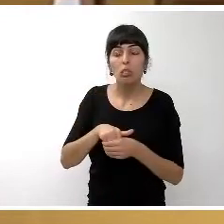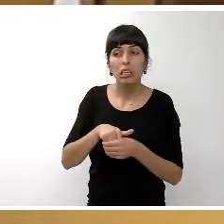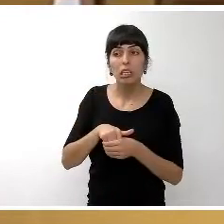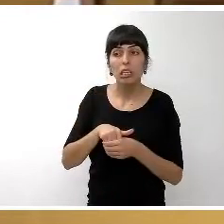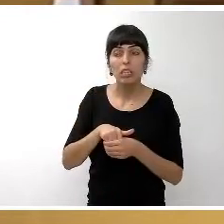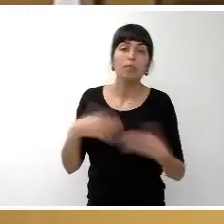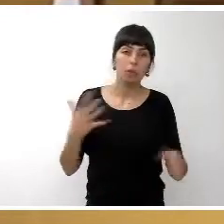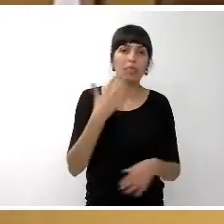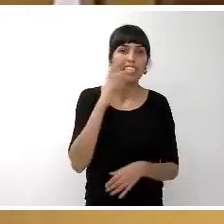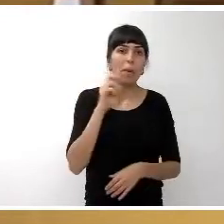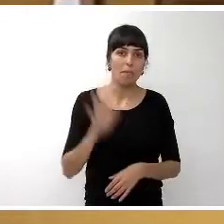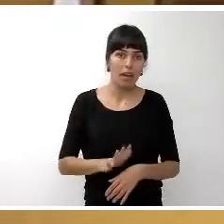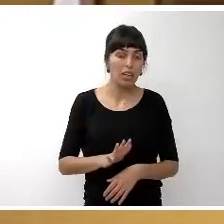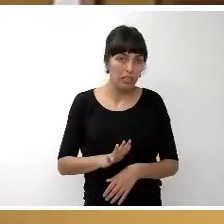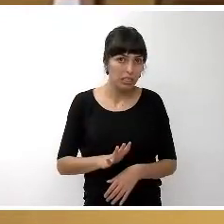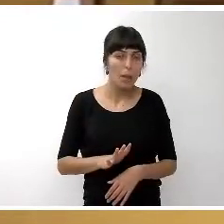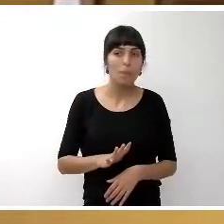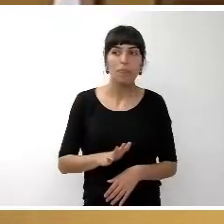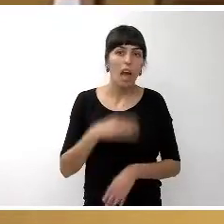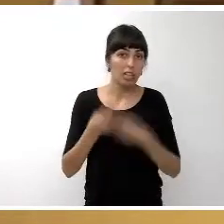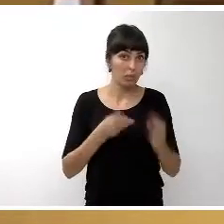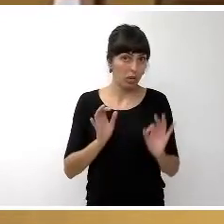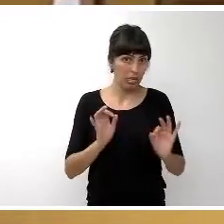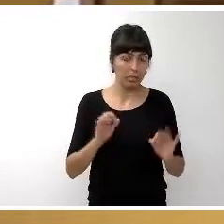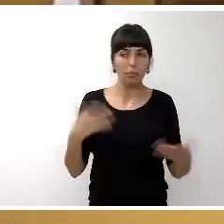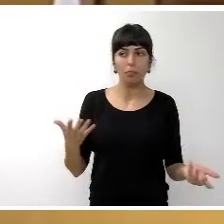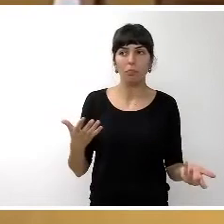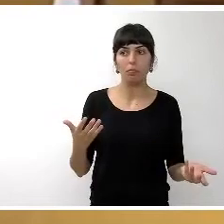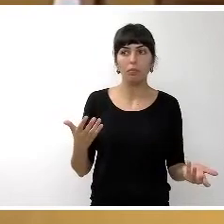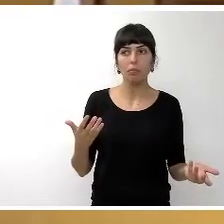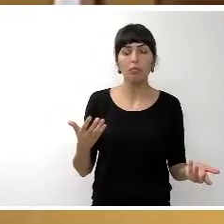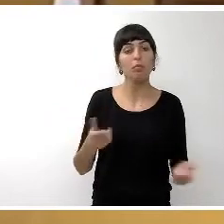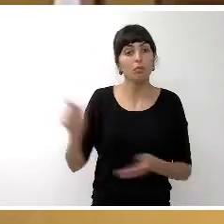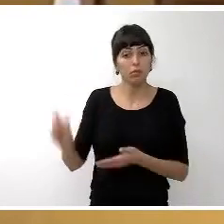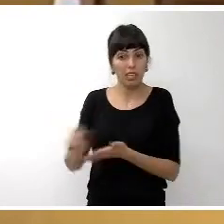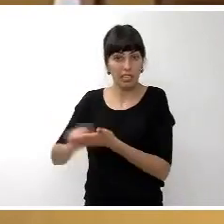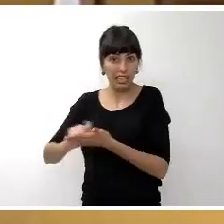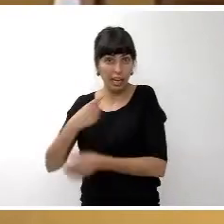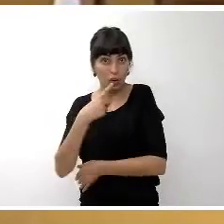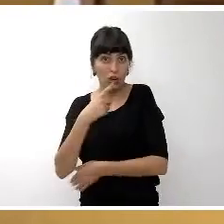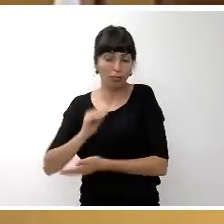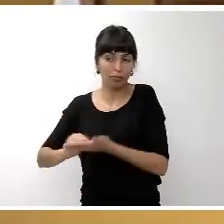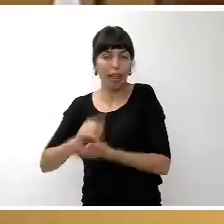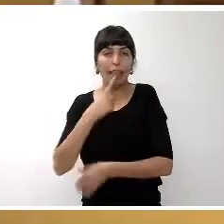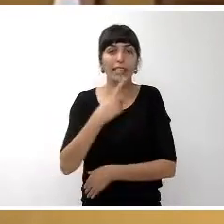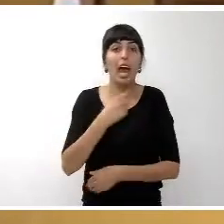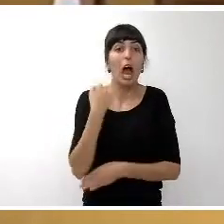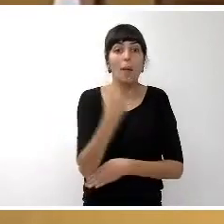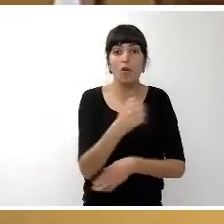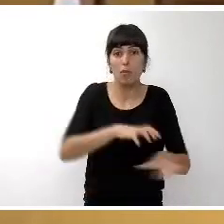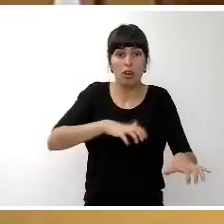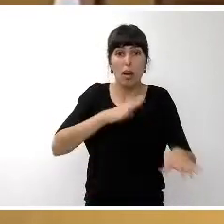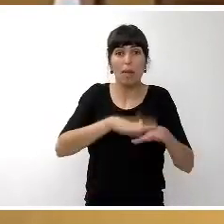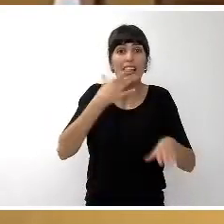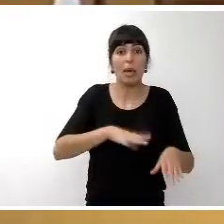Si les parece, lo hacemos de la siguiente forma, también me sugiere el secretario, como el apoyo mayoritario es para Stephen Hawking,